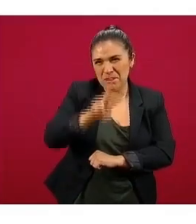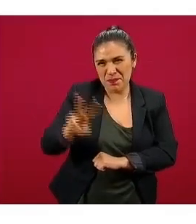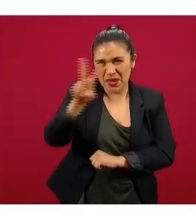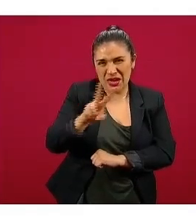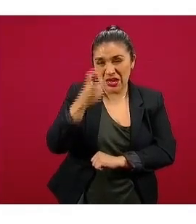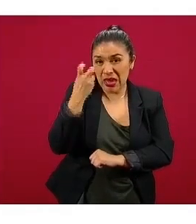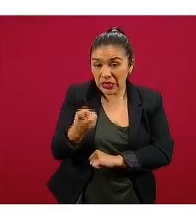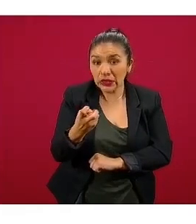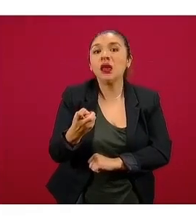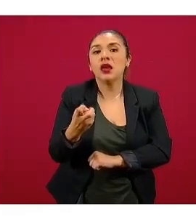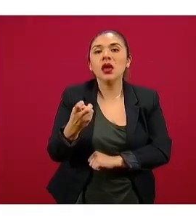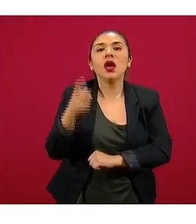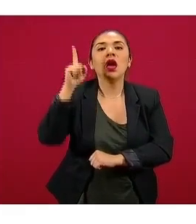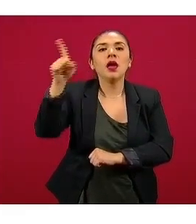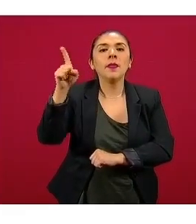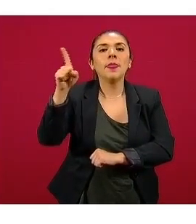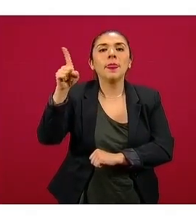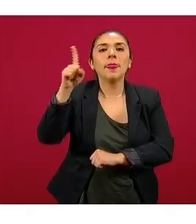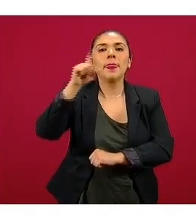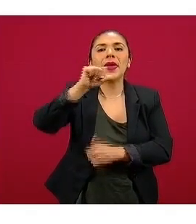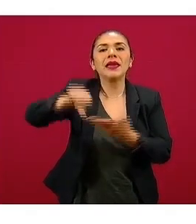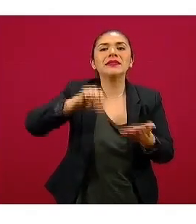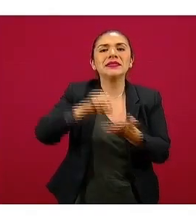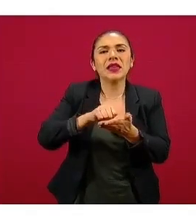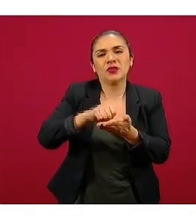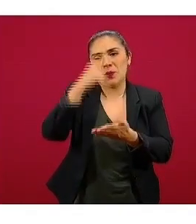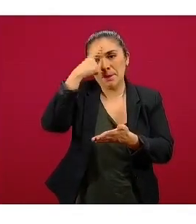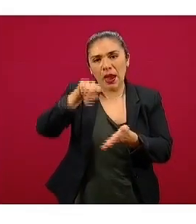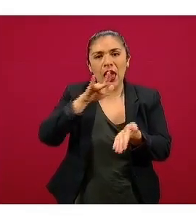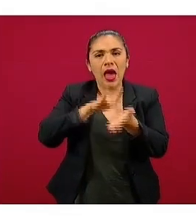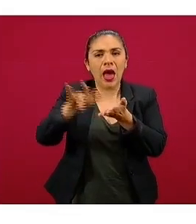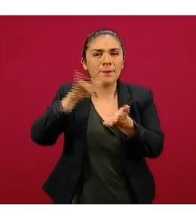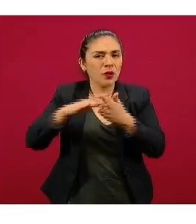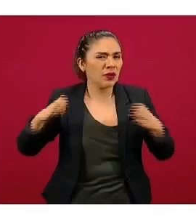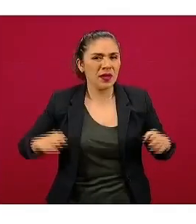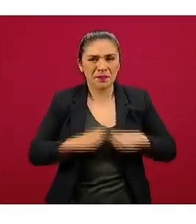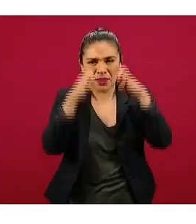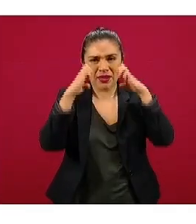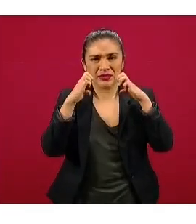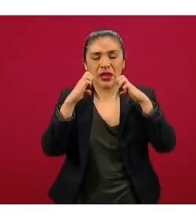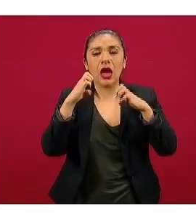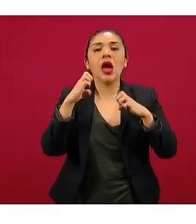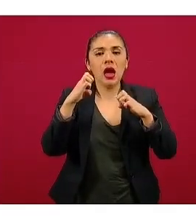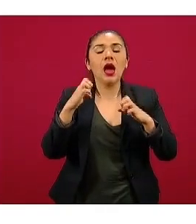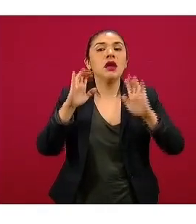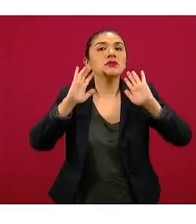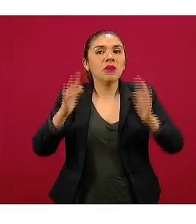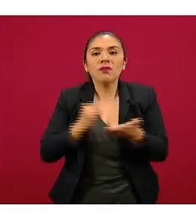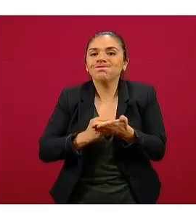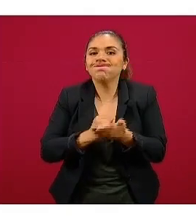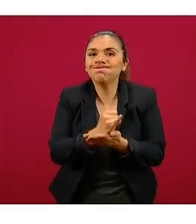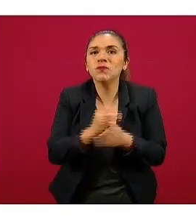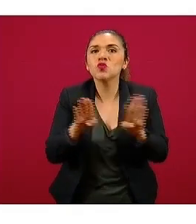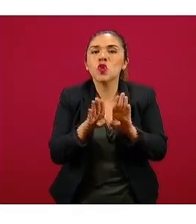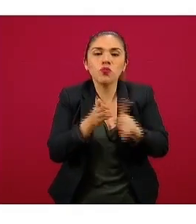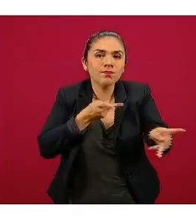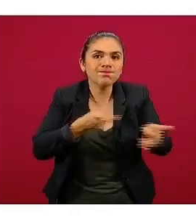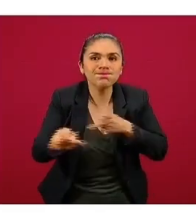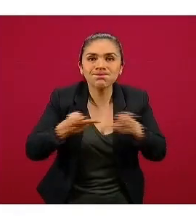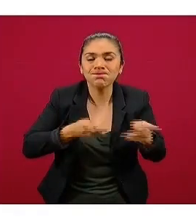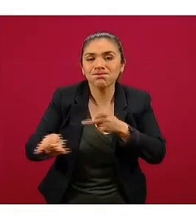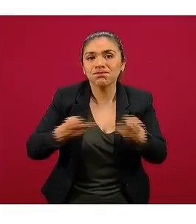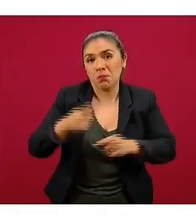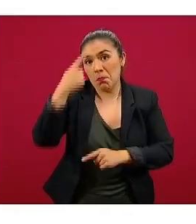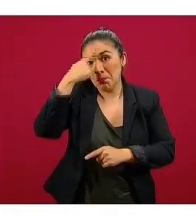noche, ya el centro de operación para contingencias activó su protocolo para